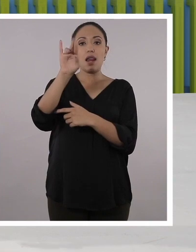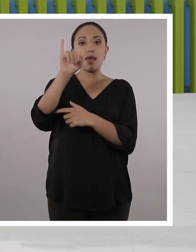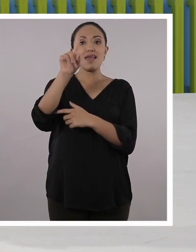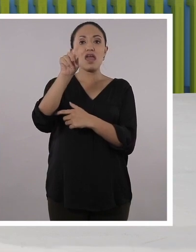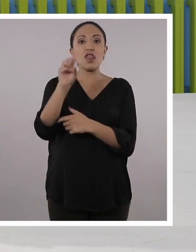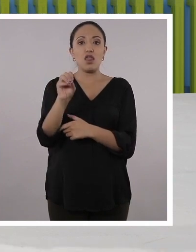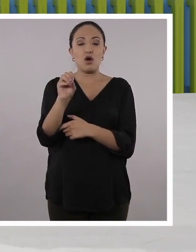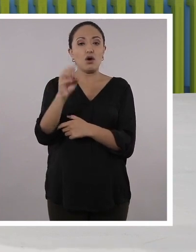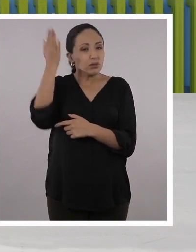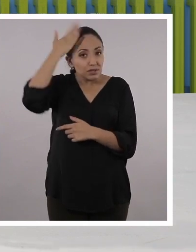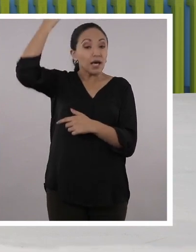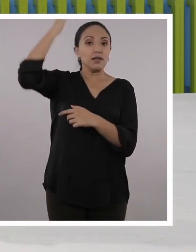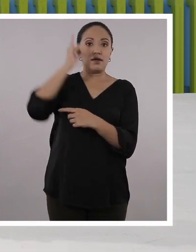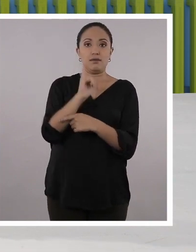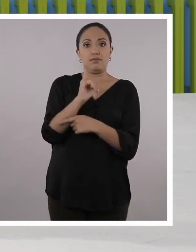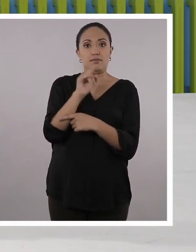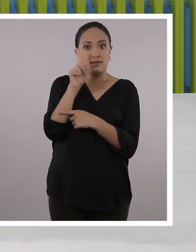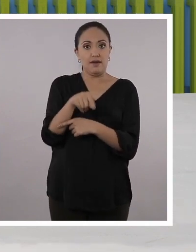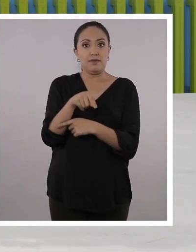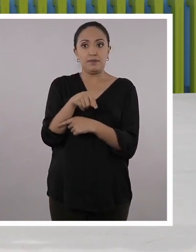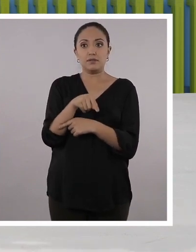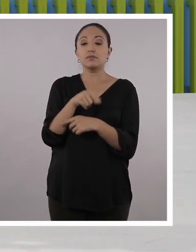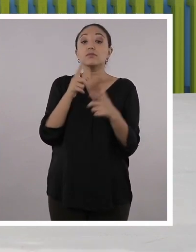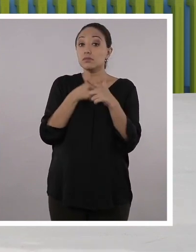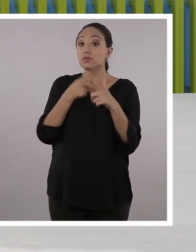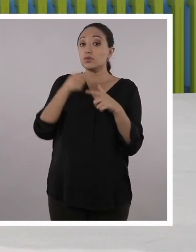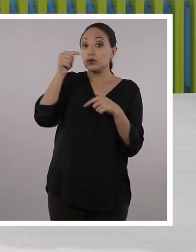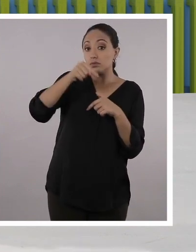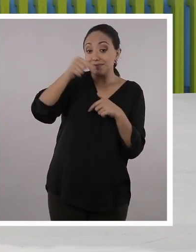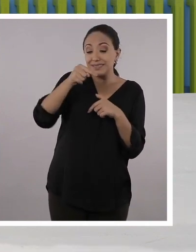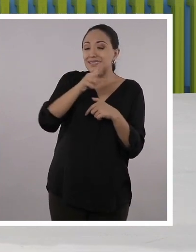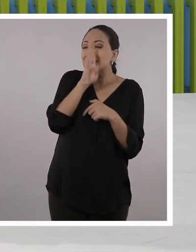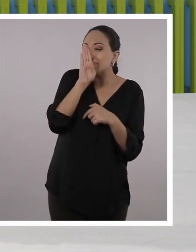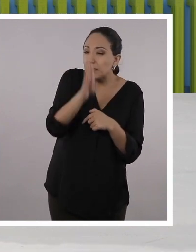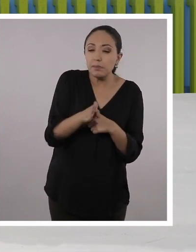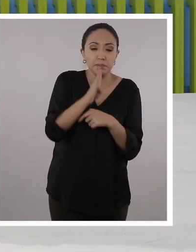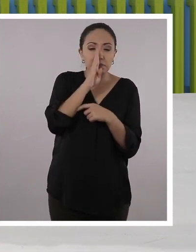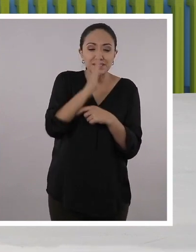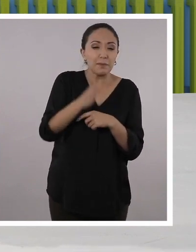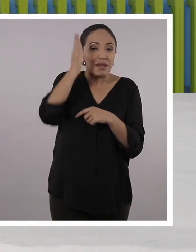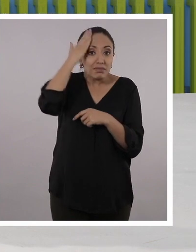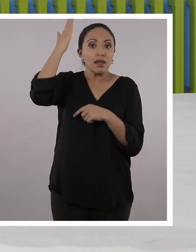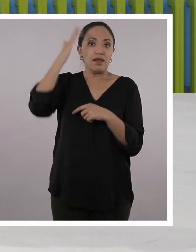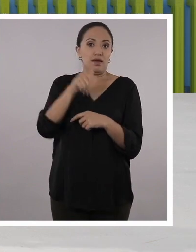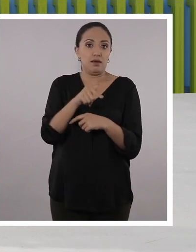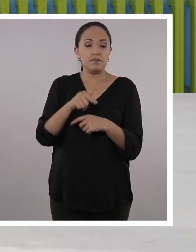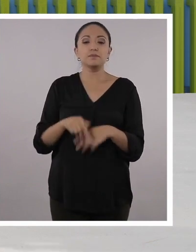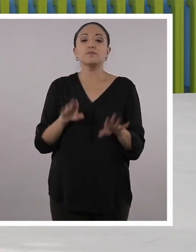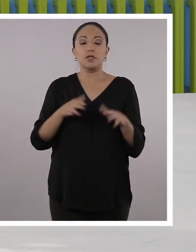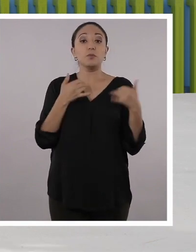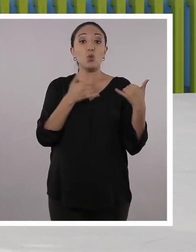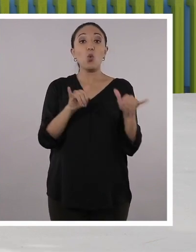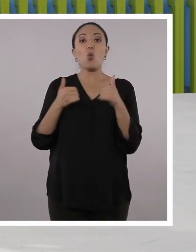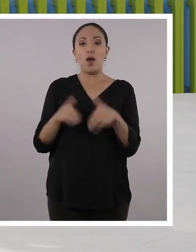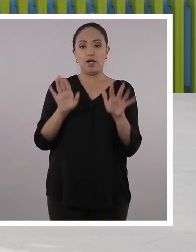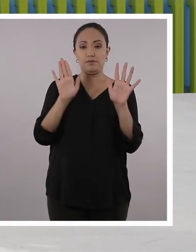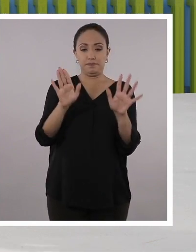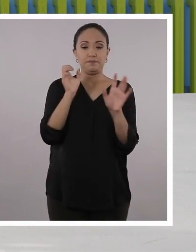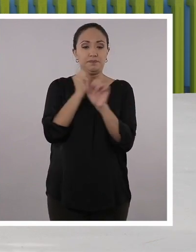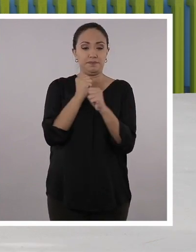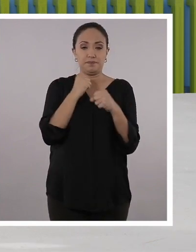Tilde en la I. Recuerden, chicos y chicas, siempre llevan tilde. Pero, Santi, ¿qué tal si jugamos?